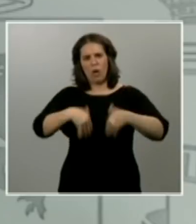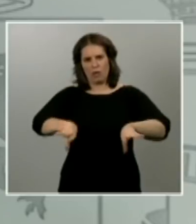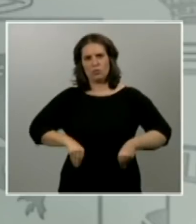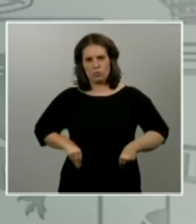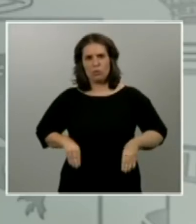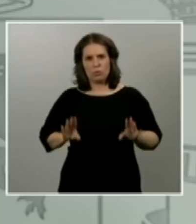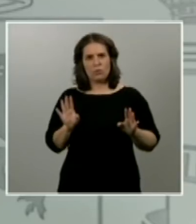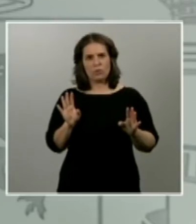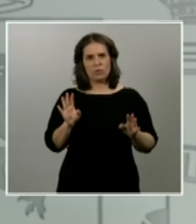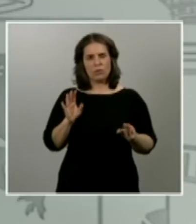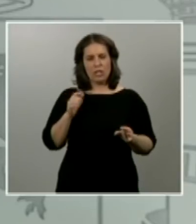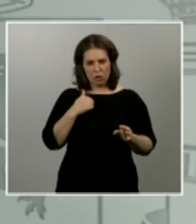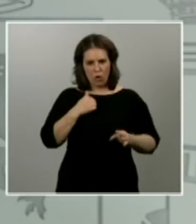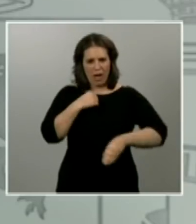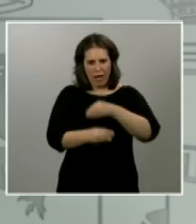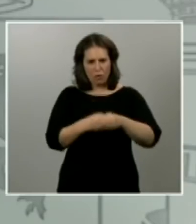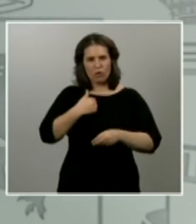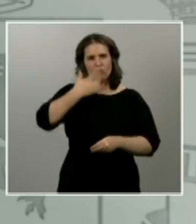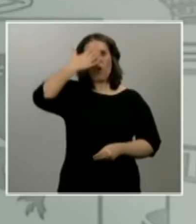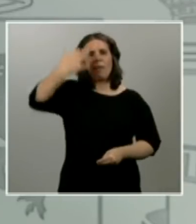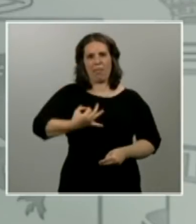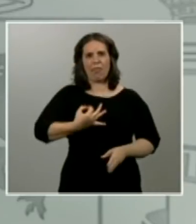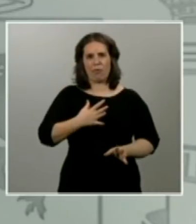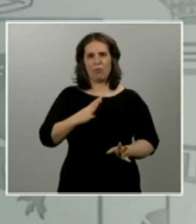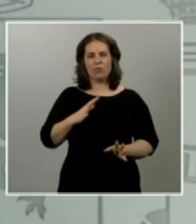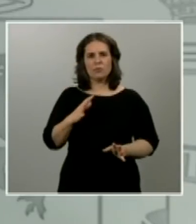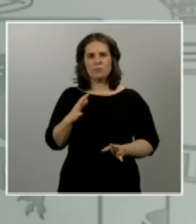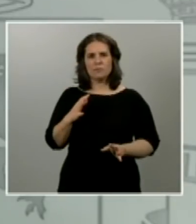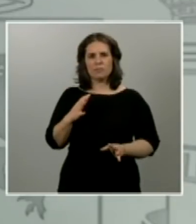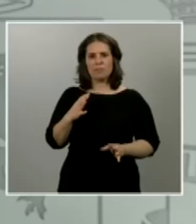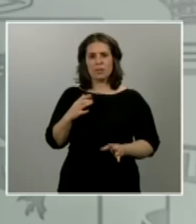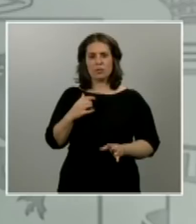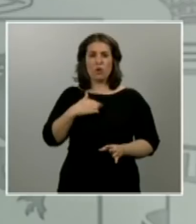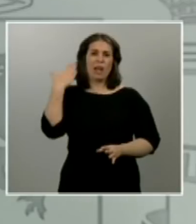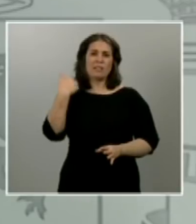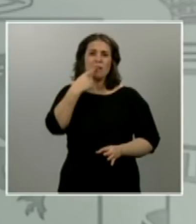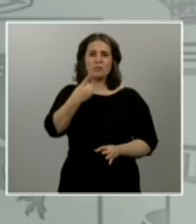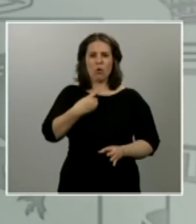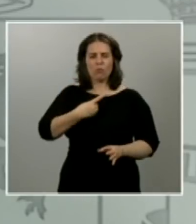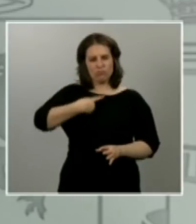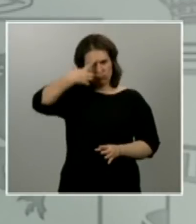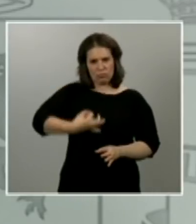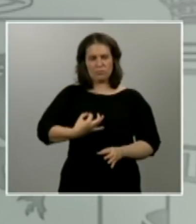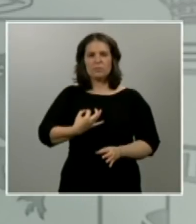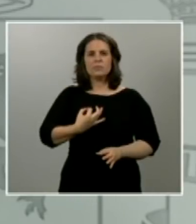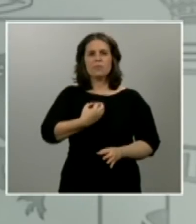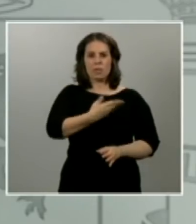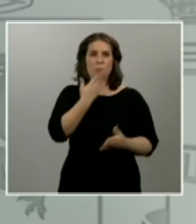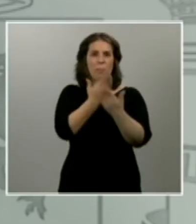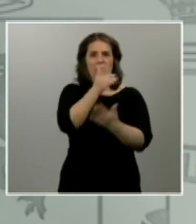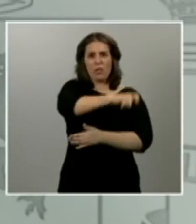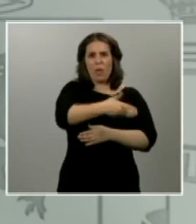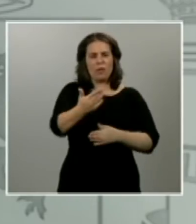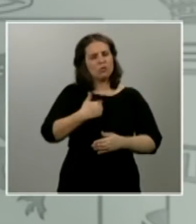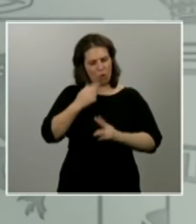en lo que hago y creo que esa determinación a la cual antes apelaba la ciudadanía me la aplico en primera persona hay que ser